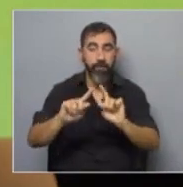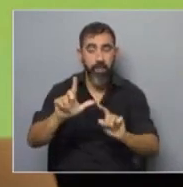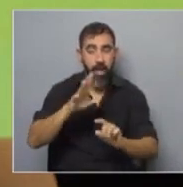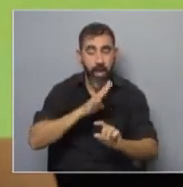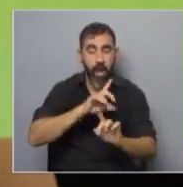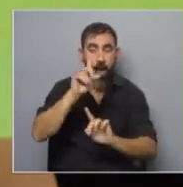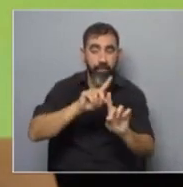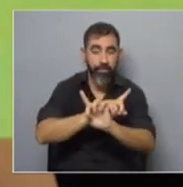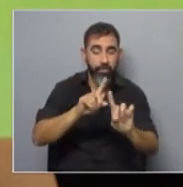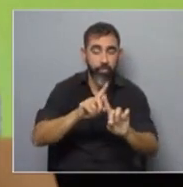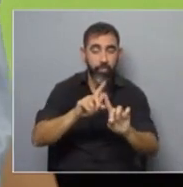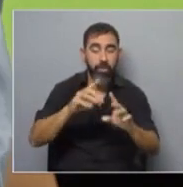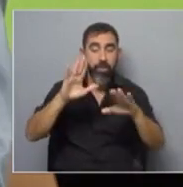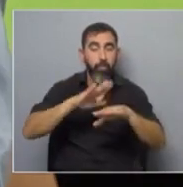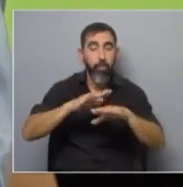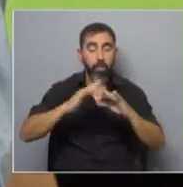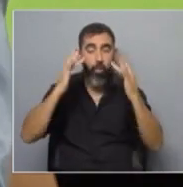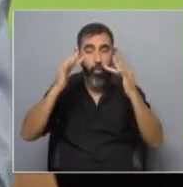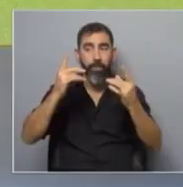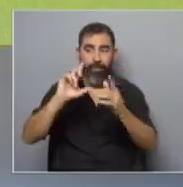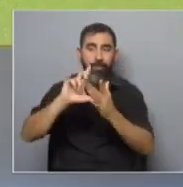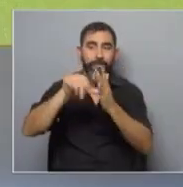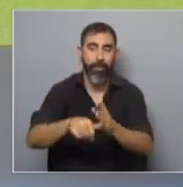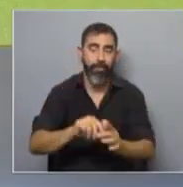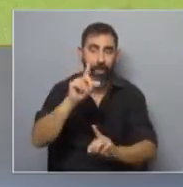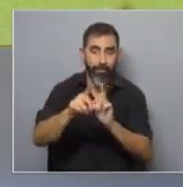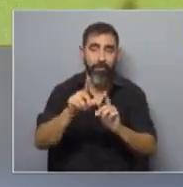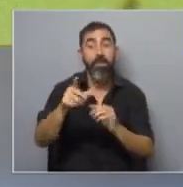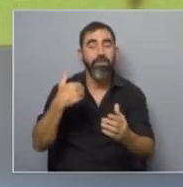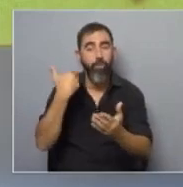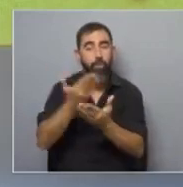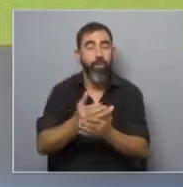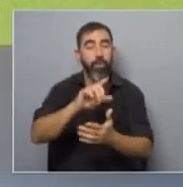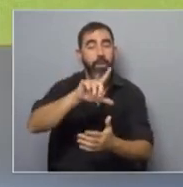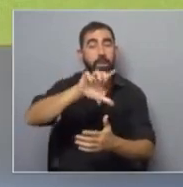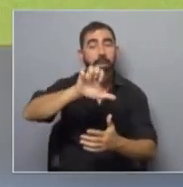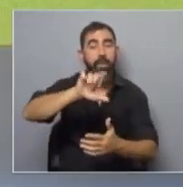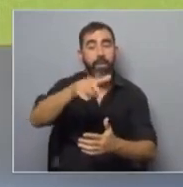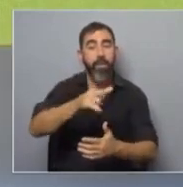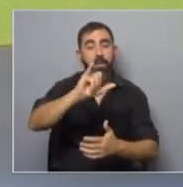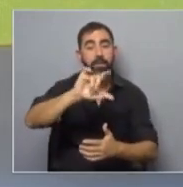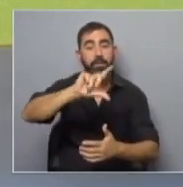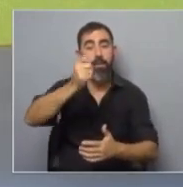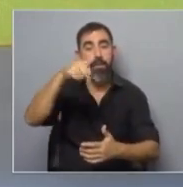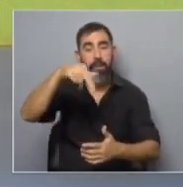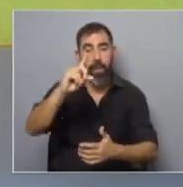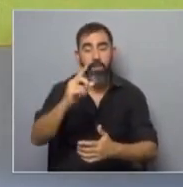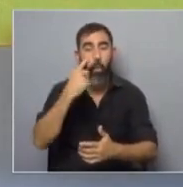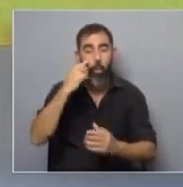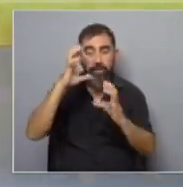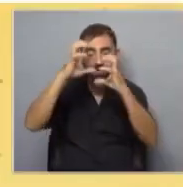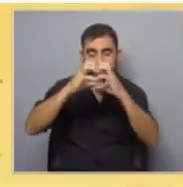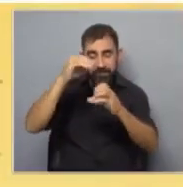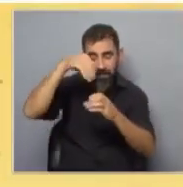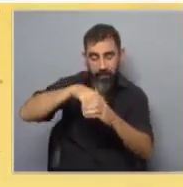transitando el ciclo educativo y un poco tarde, ¿no? Eso es lo que propone justamente el Exiland, ¿no? Conocer lo que pasa en el cerebro de los niños,